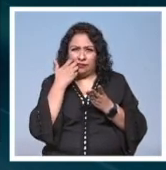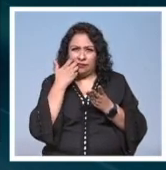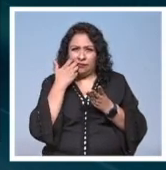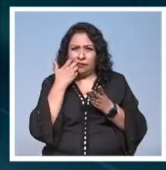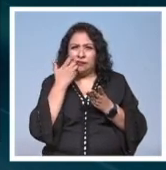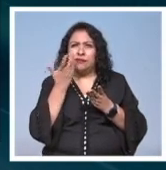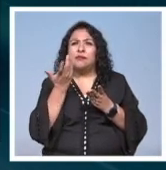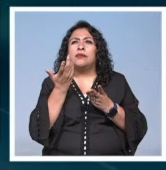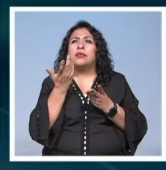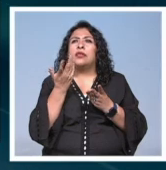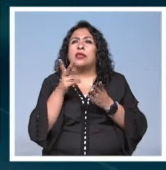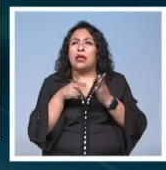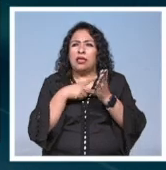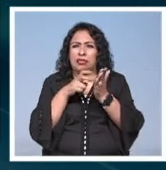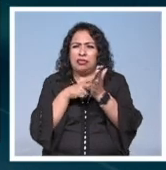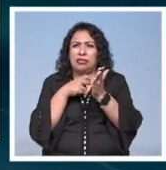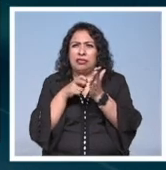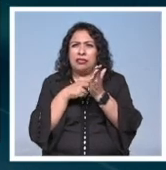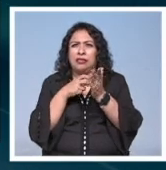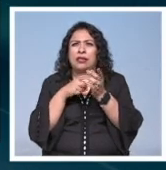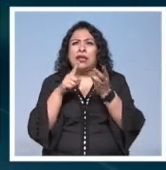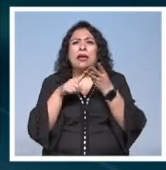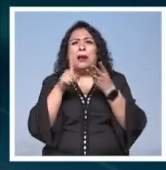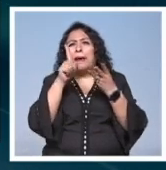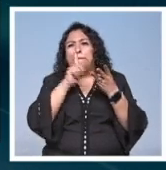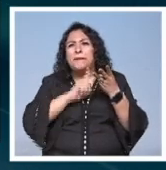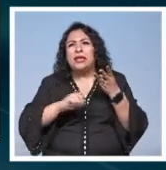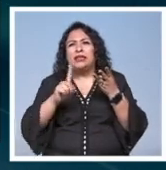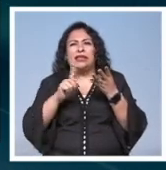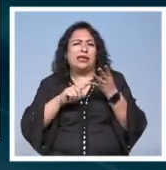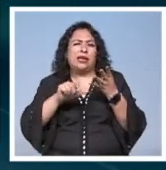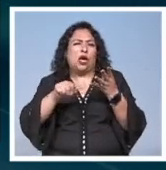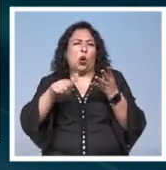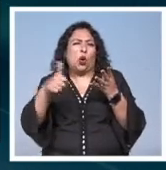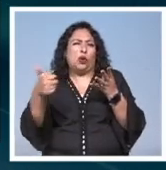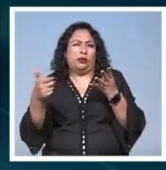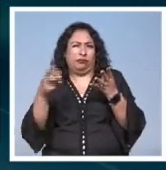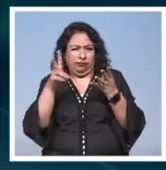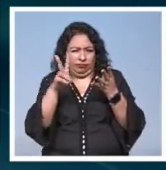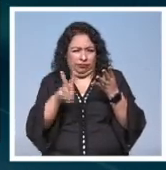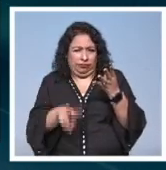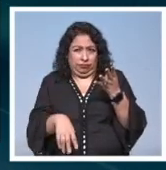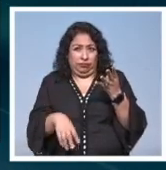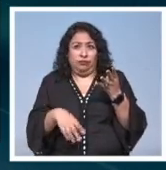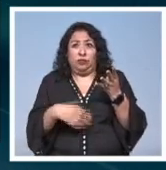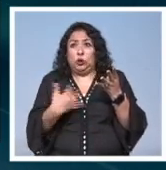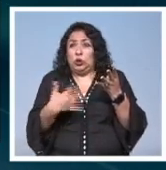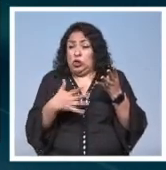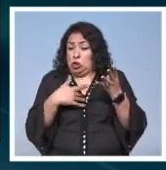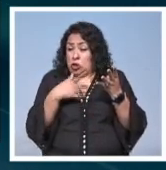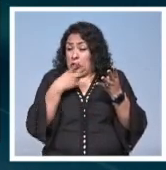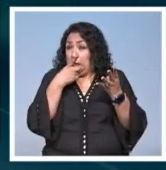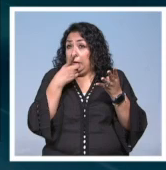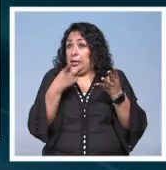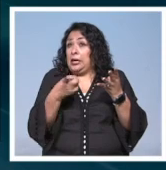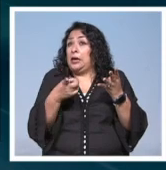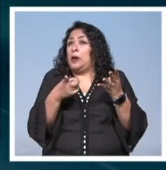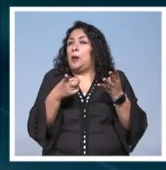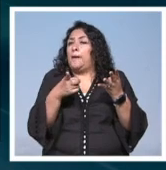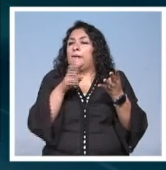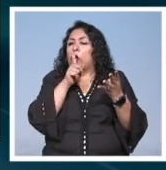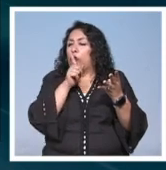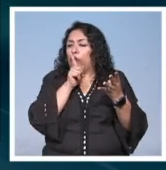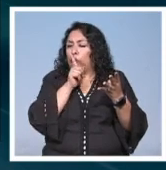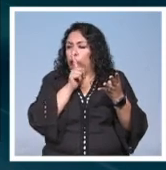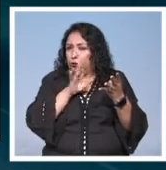recién hicimos un arreglo por ejemplo La Mentira y otras por ahí que la verdad yo digo que mejor no digo nada